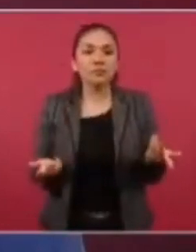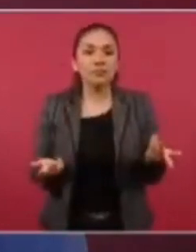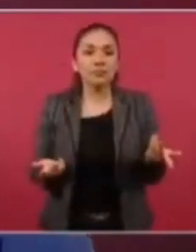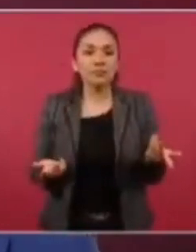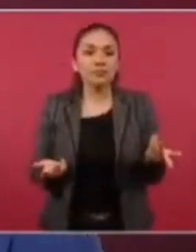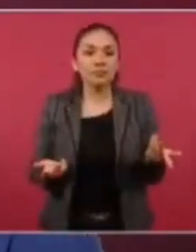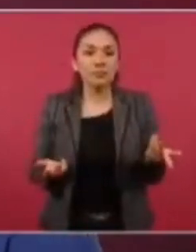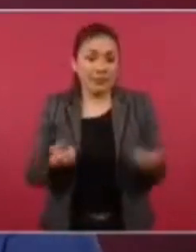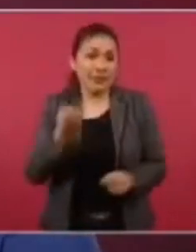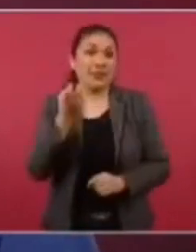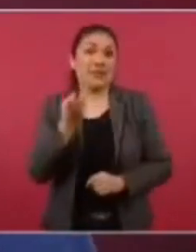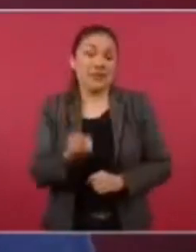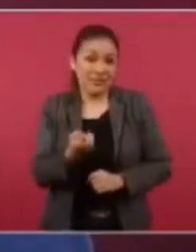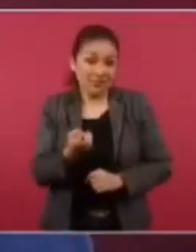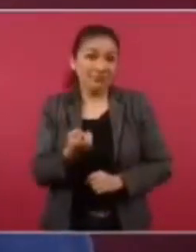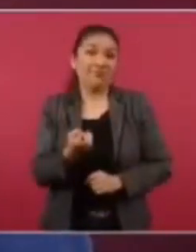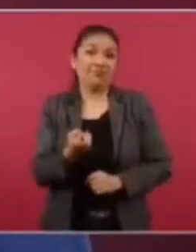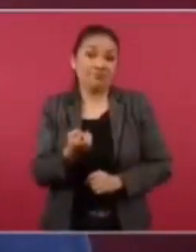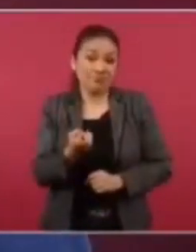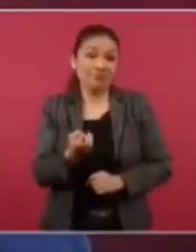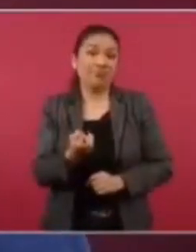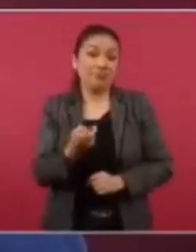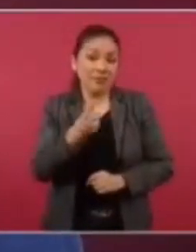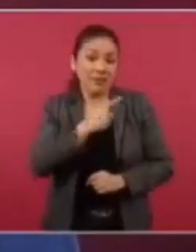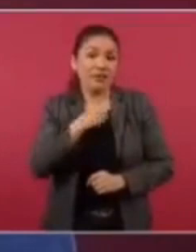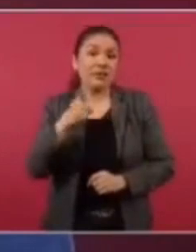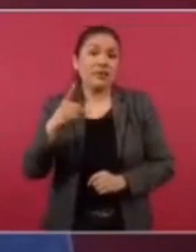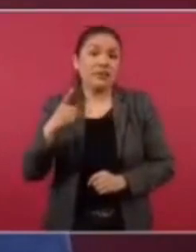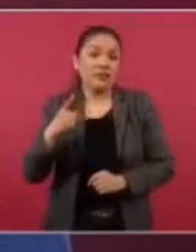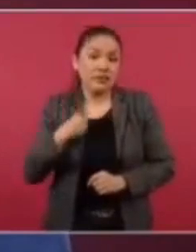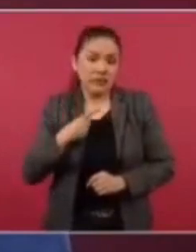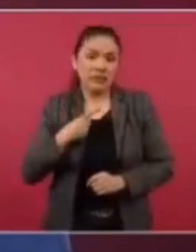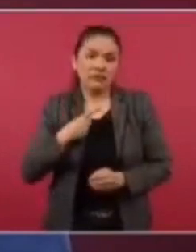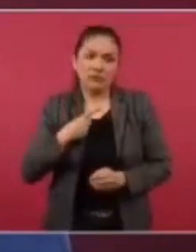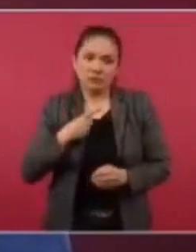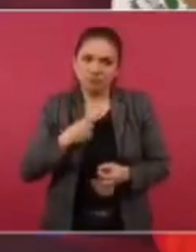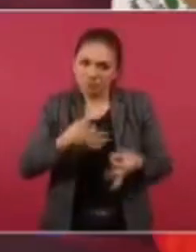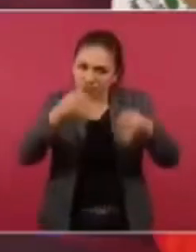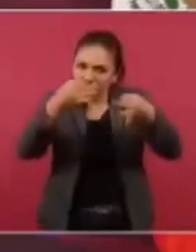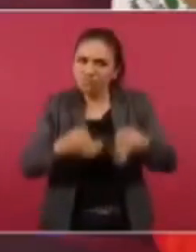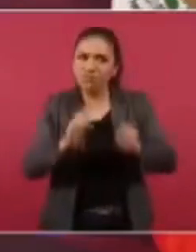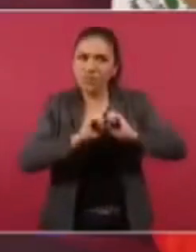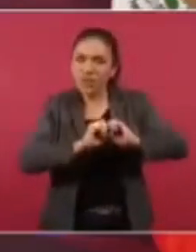Y esto tiene que quedar muy claro.